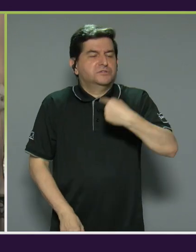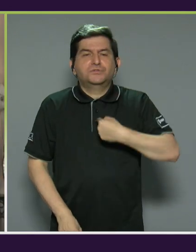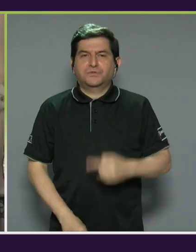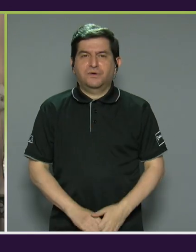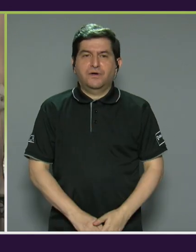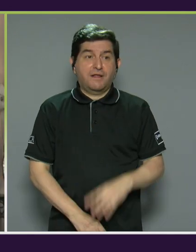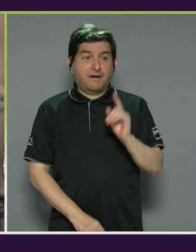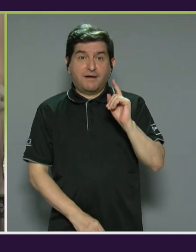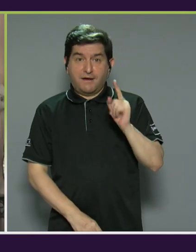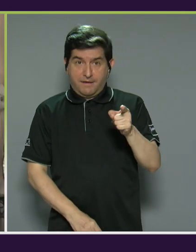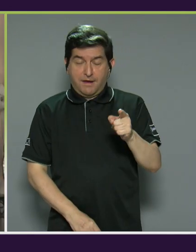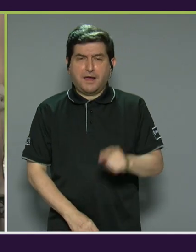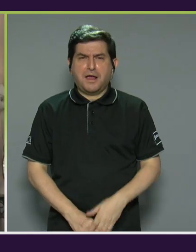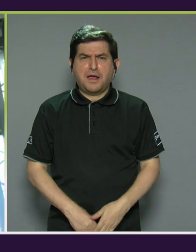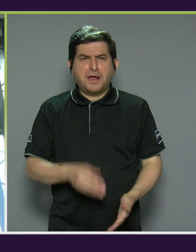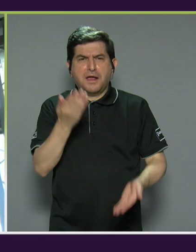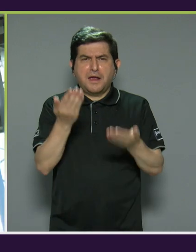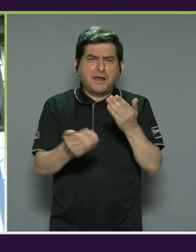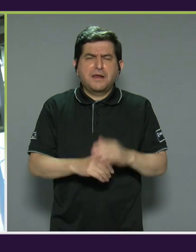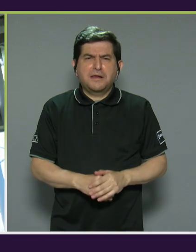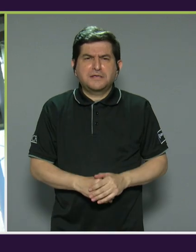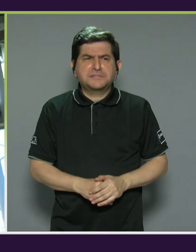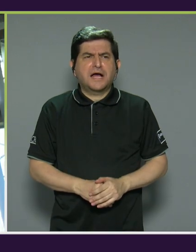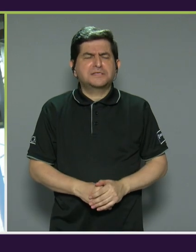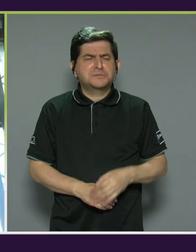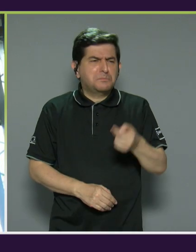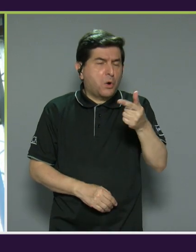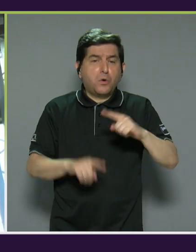es que él, aunque sea un poquito cádida, está mejor.